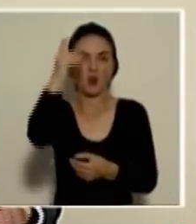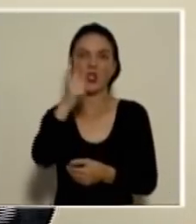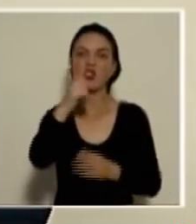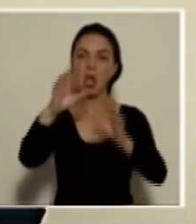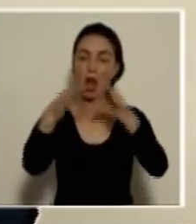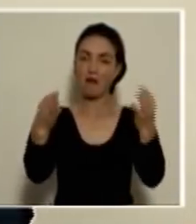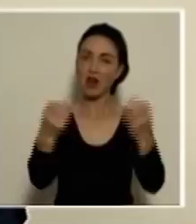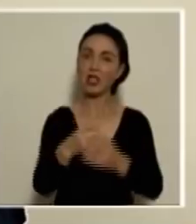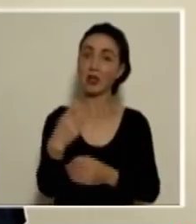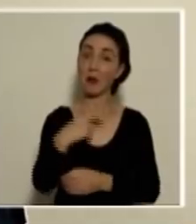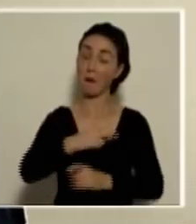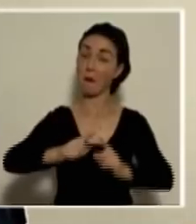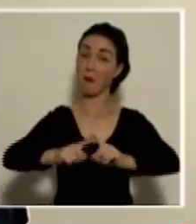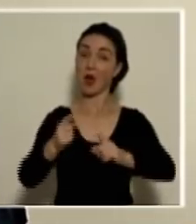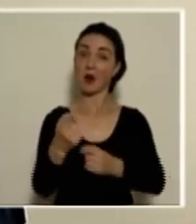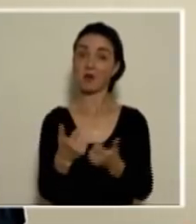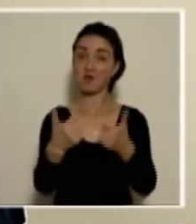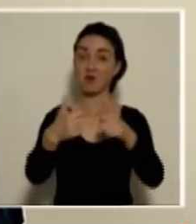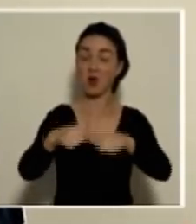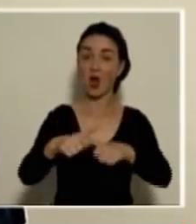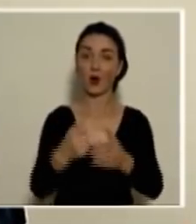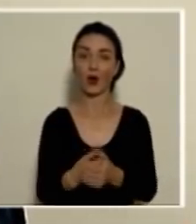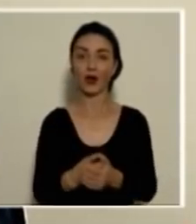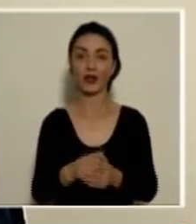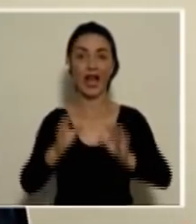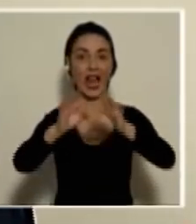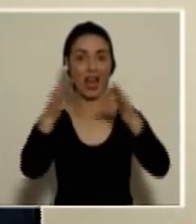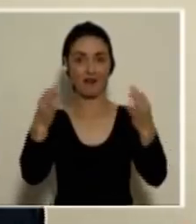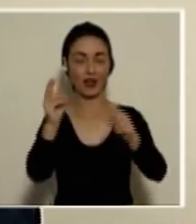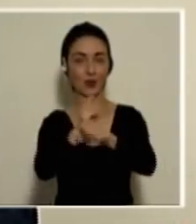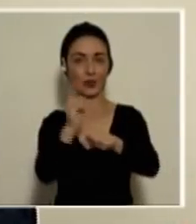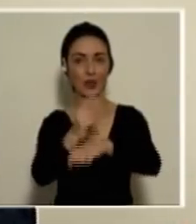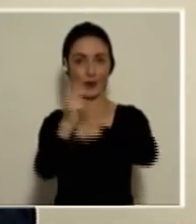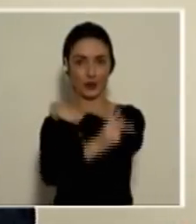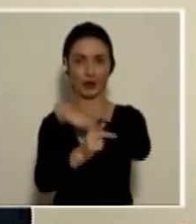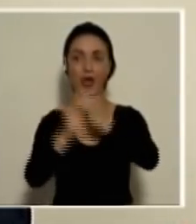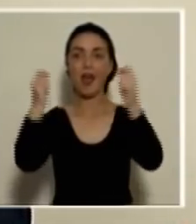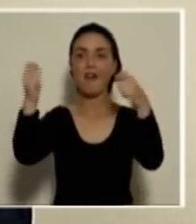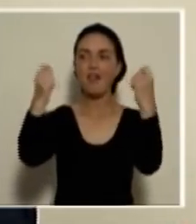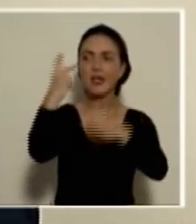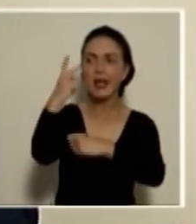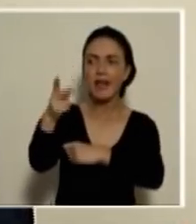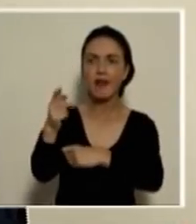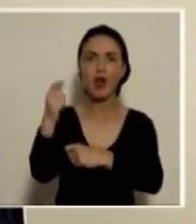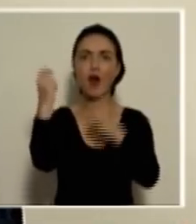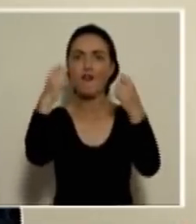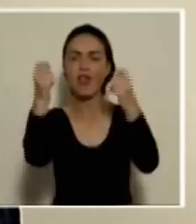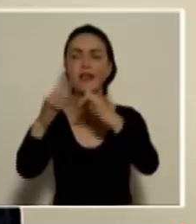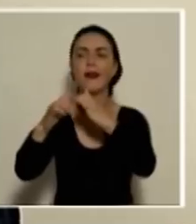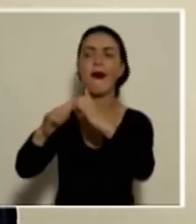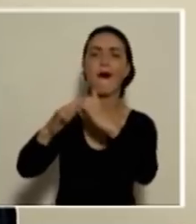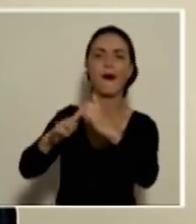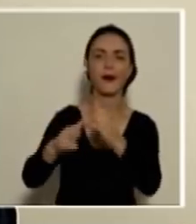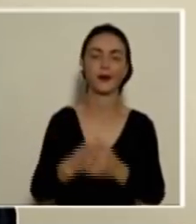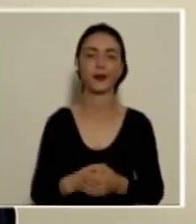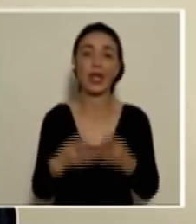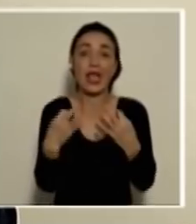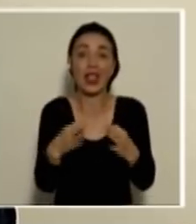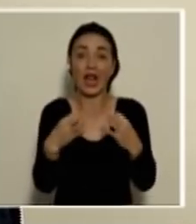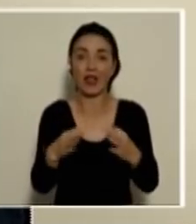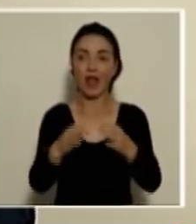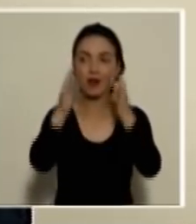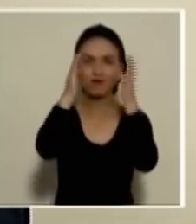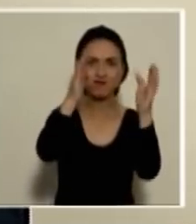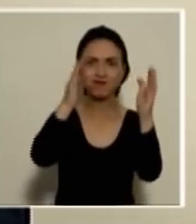frase, pero me parece muy conveniente de acuerdo a las frases coloquiales del país. Entonces, fiesta que veo, fiesta que zapeo, y vamos a tratar de